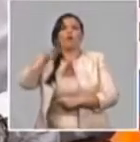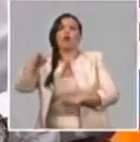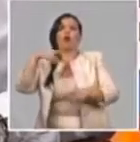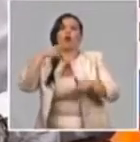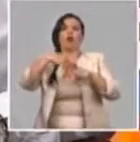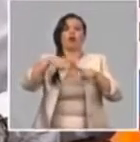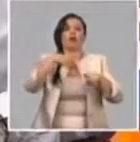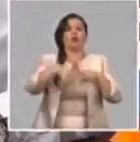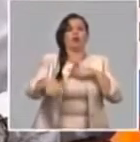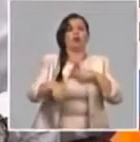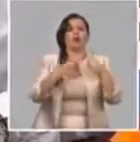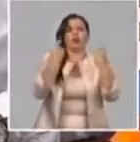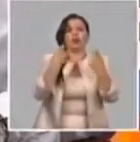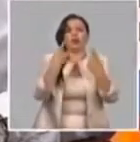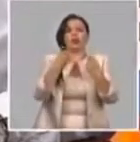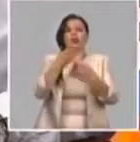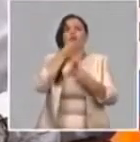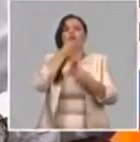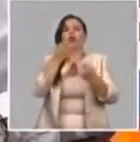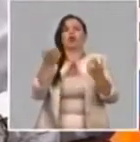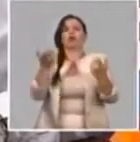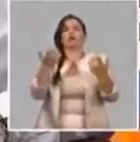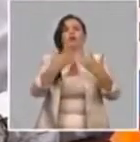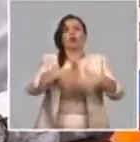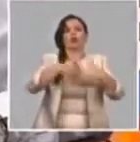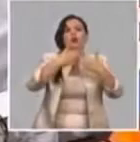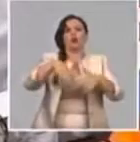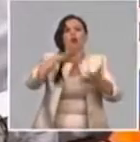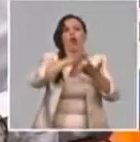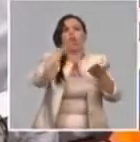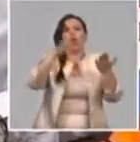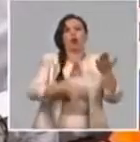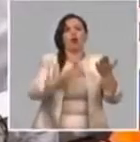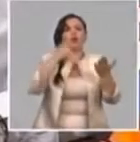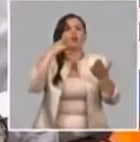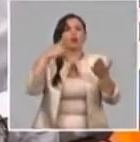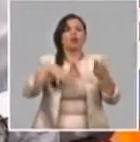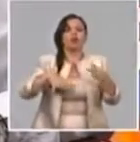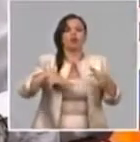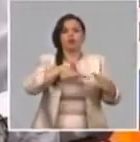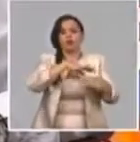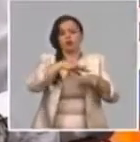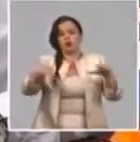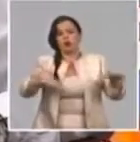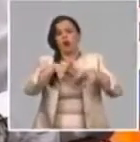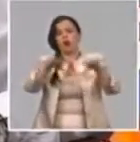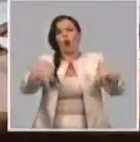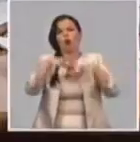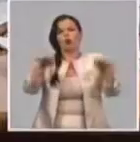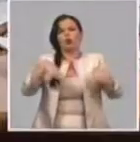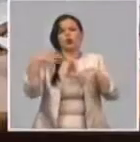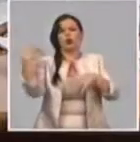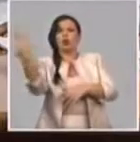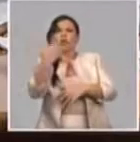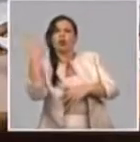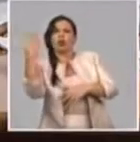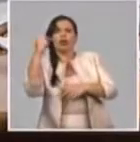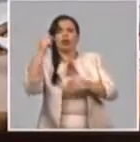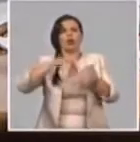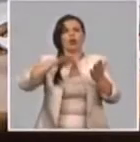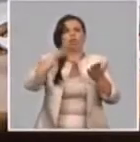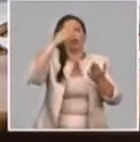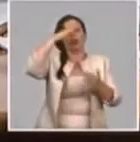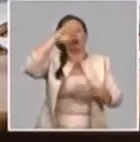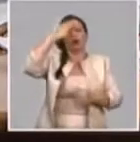que se necesitan para producir arroz en las condiciones de Cuba. Tenemos, la gente quiere producir arroz, tenemos un programa